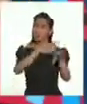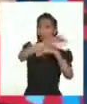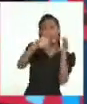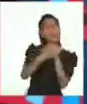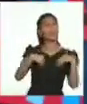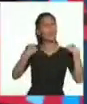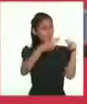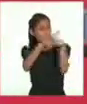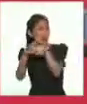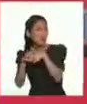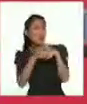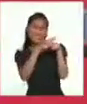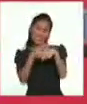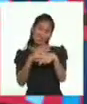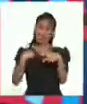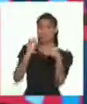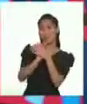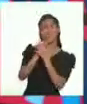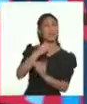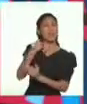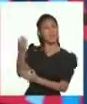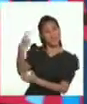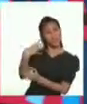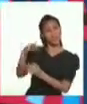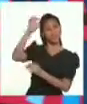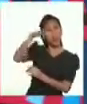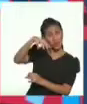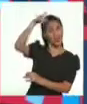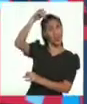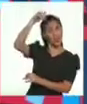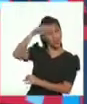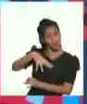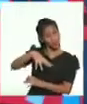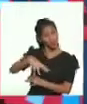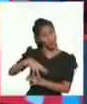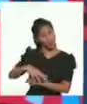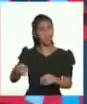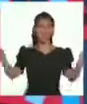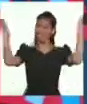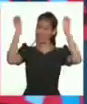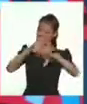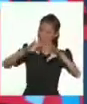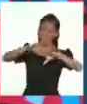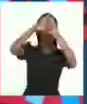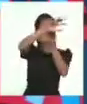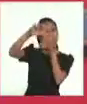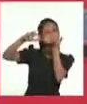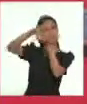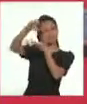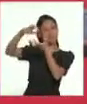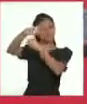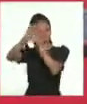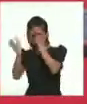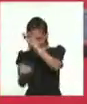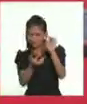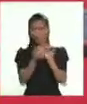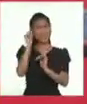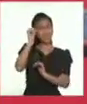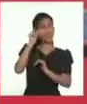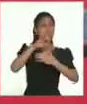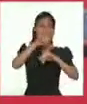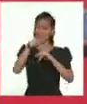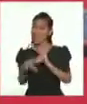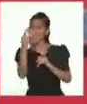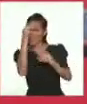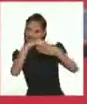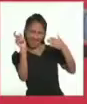cuidar nuestro planeta! Como dice mi abuelita, gota a gota se hizo el océano. Recuerden escribir en su diario